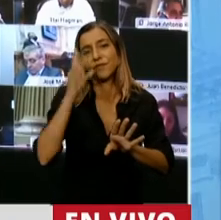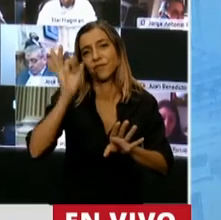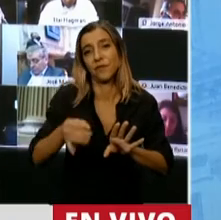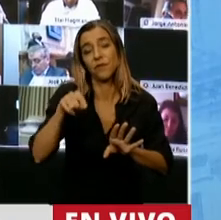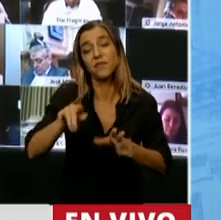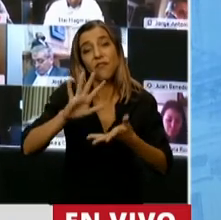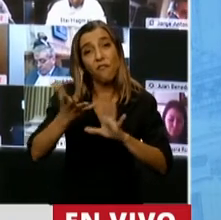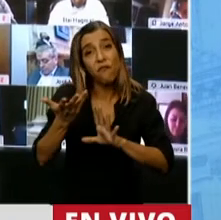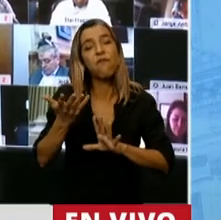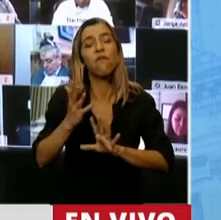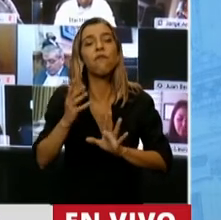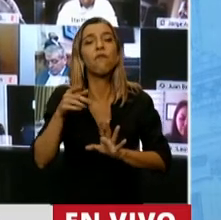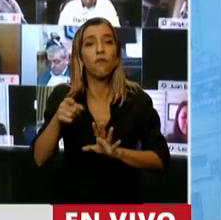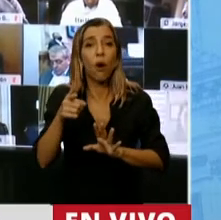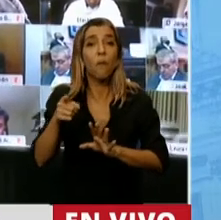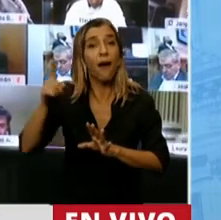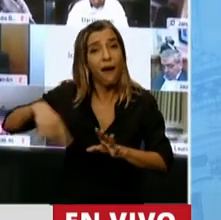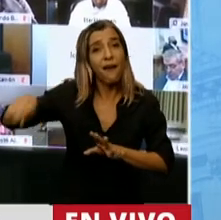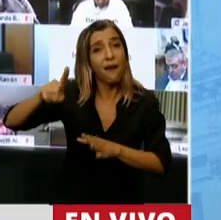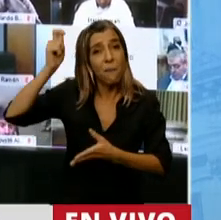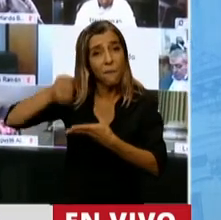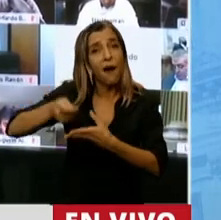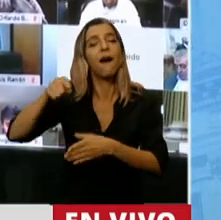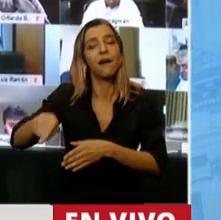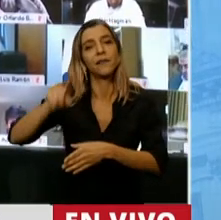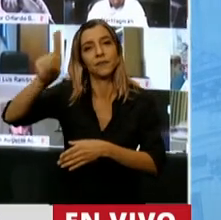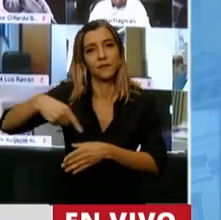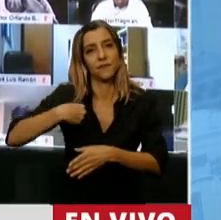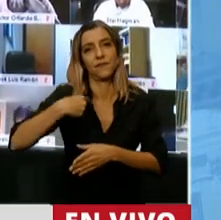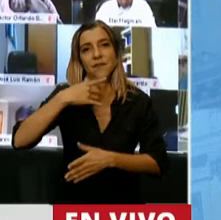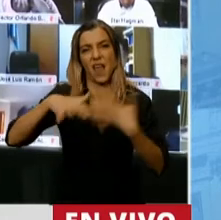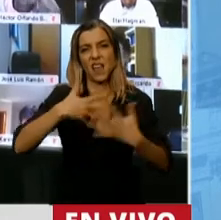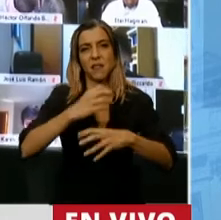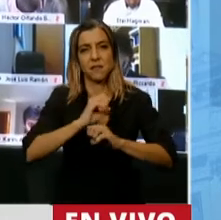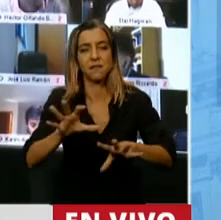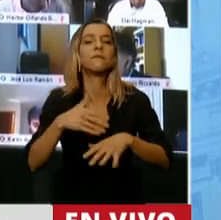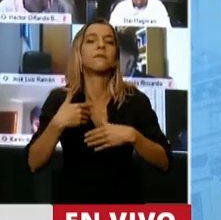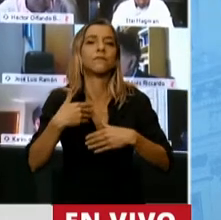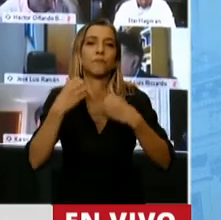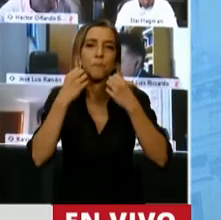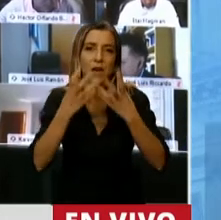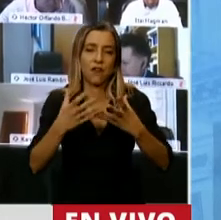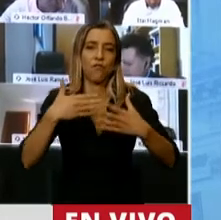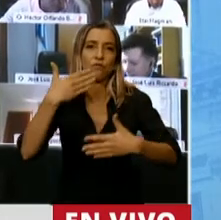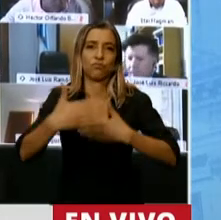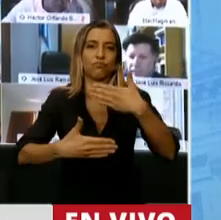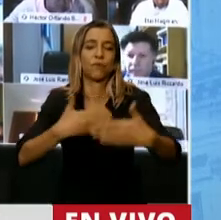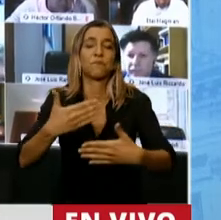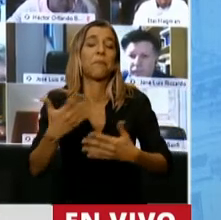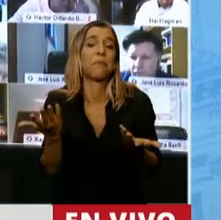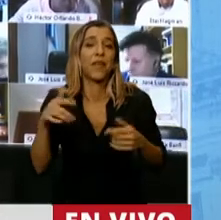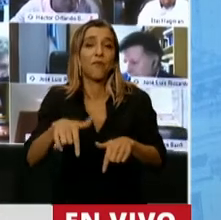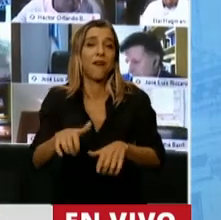terminar de una vez por todas con la decadencia sin fin a la que nos condenan los dueños del país